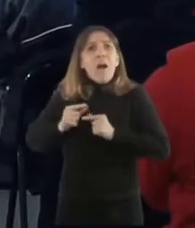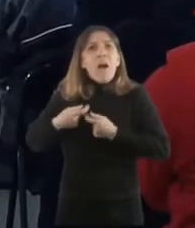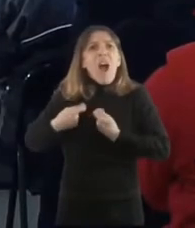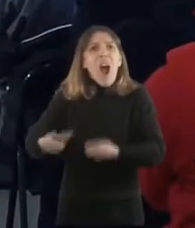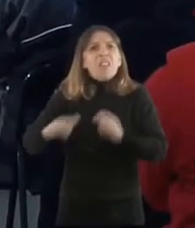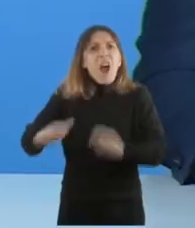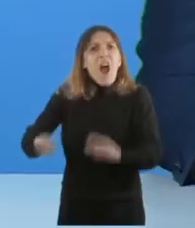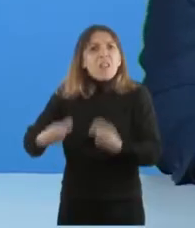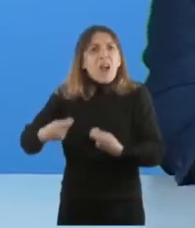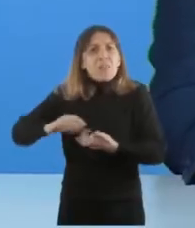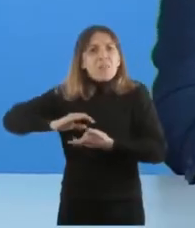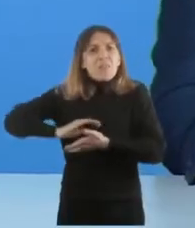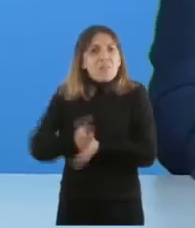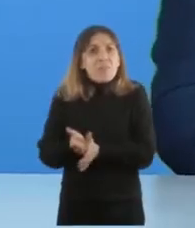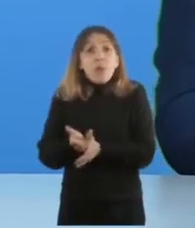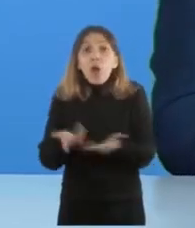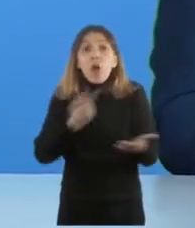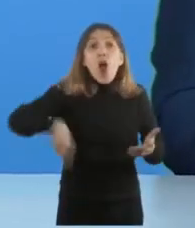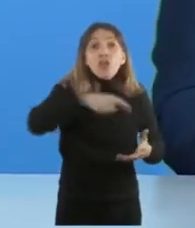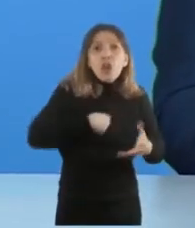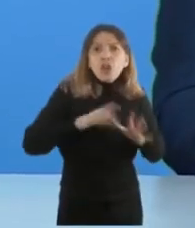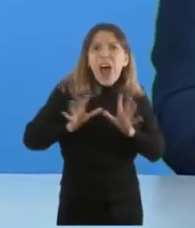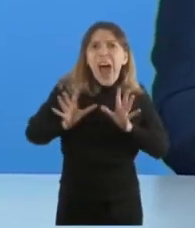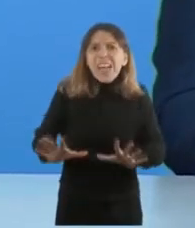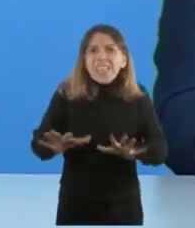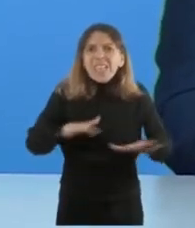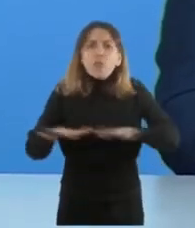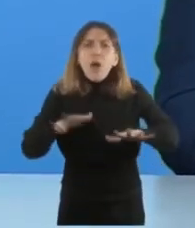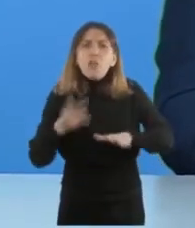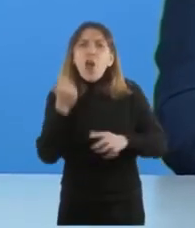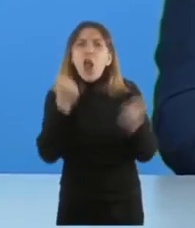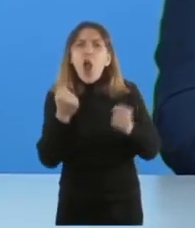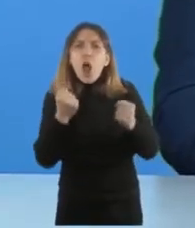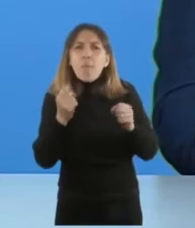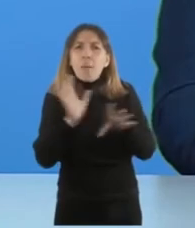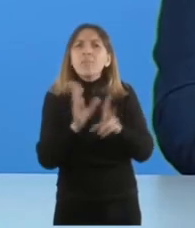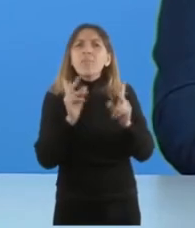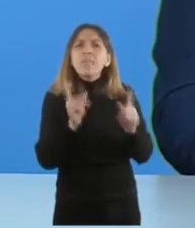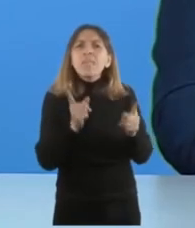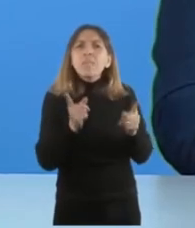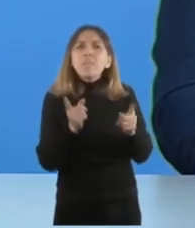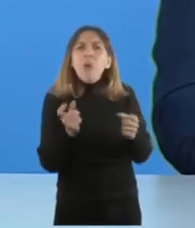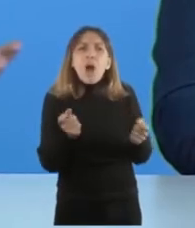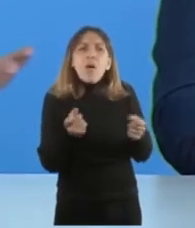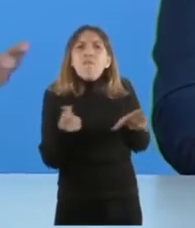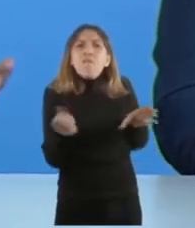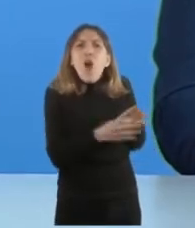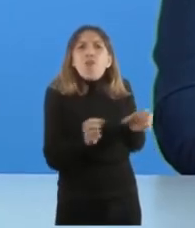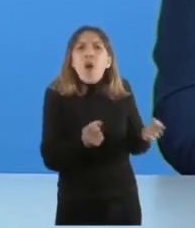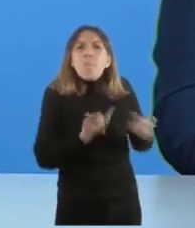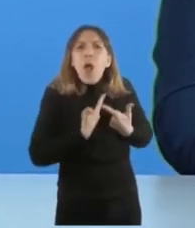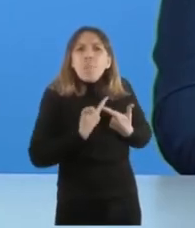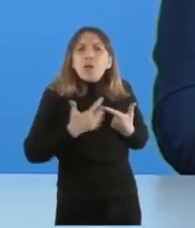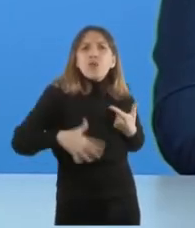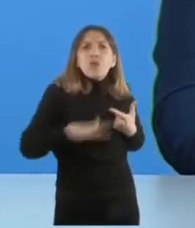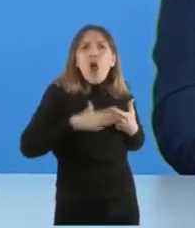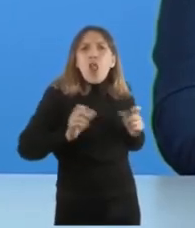Y tuvimos que enfrentar la pandemia con eso, con lo propio. Y lo pudimos hacer,